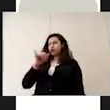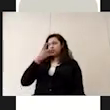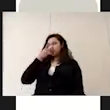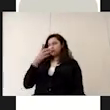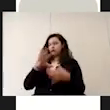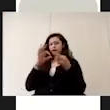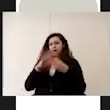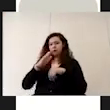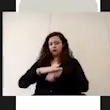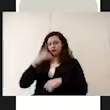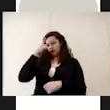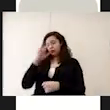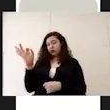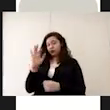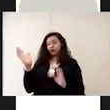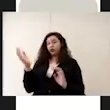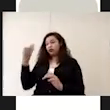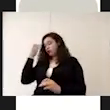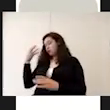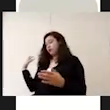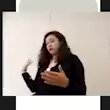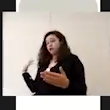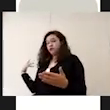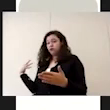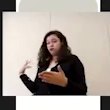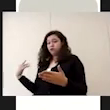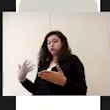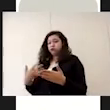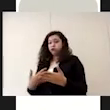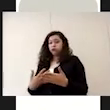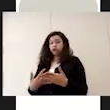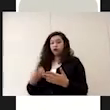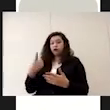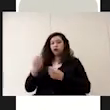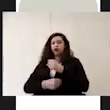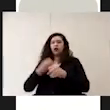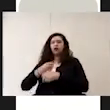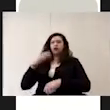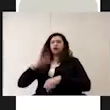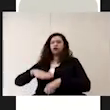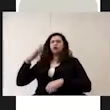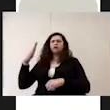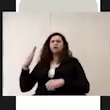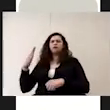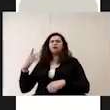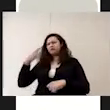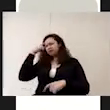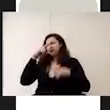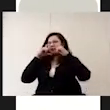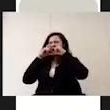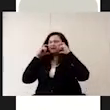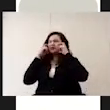porque a pesar de que ya llevamos pues prácticamente más de un año con este uso de cubrebocas